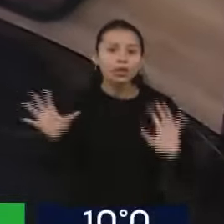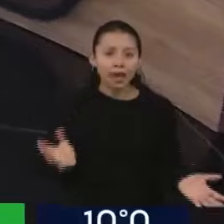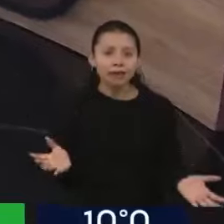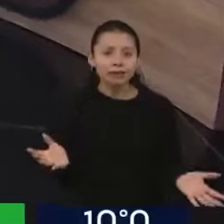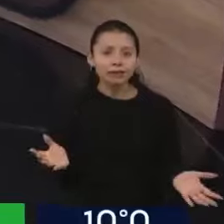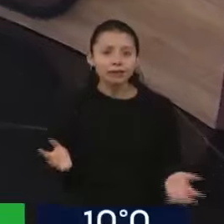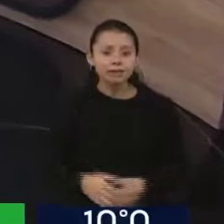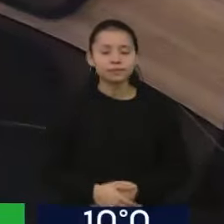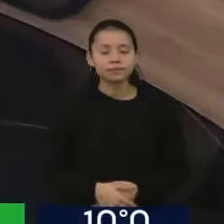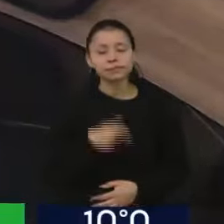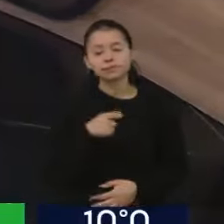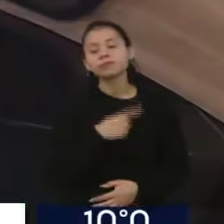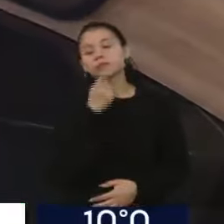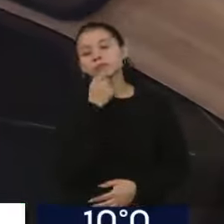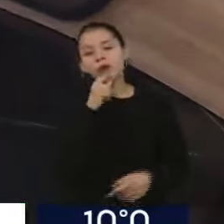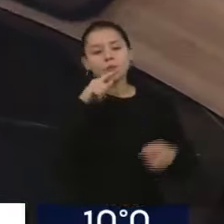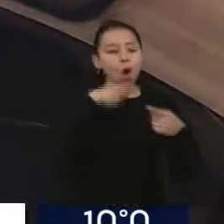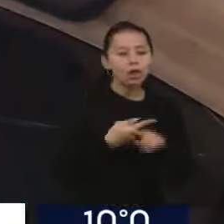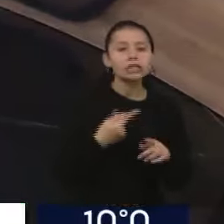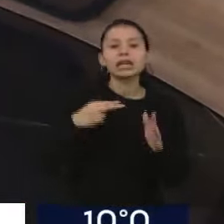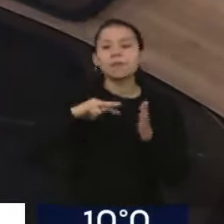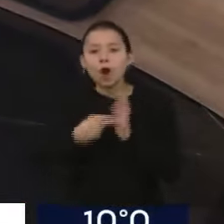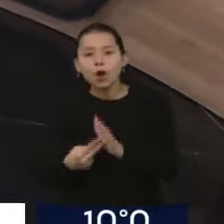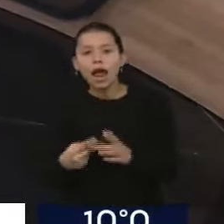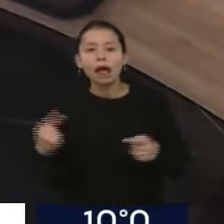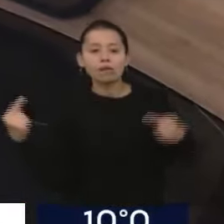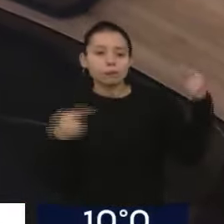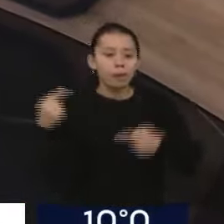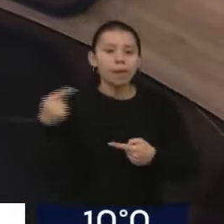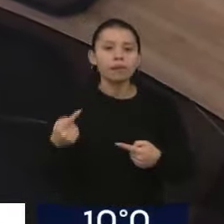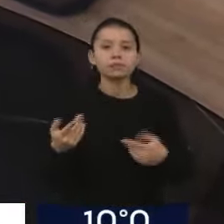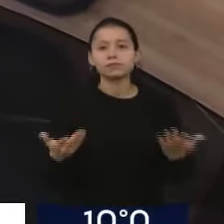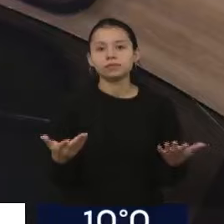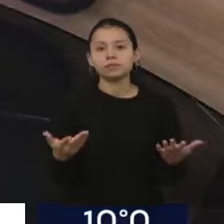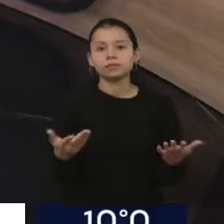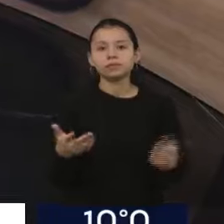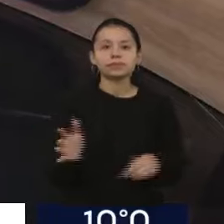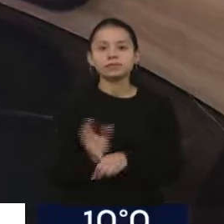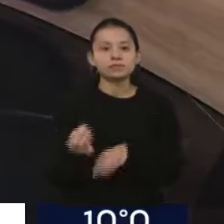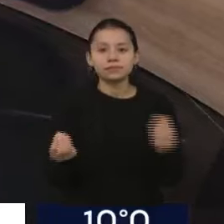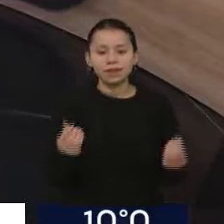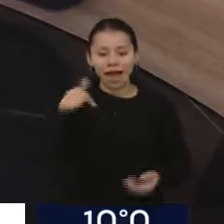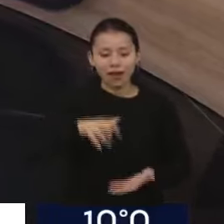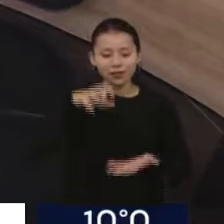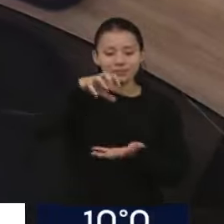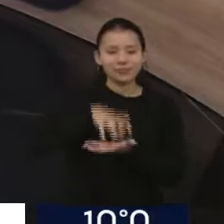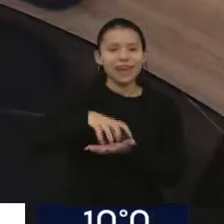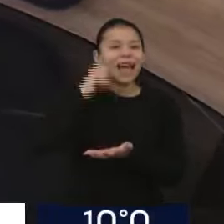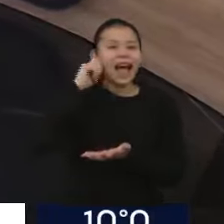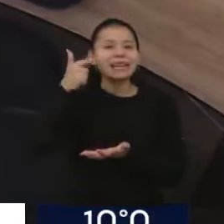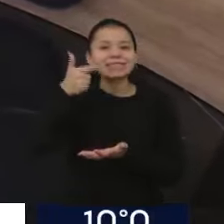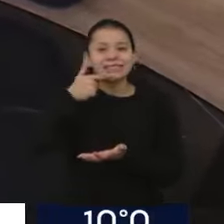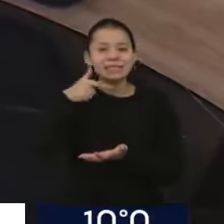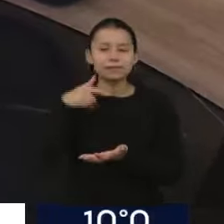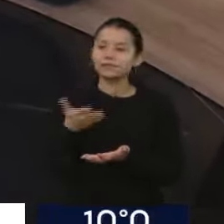particularmente ideológica impidió que tuviésemos este gasoducto que estaba listo para ser licitado en el 2019. El